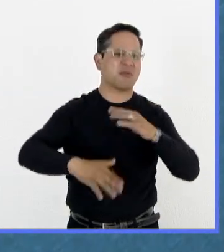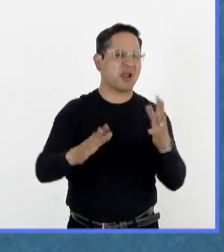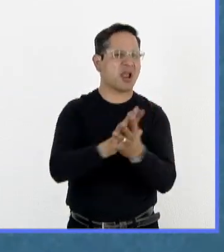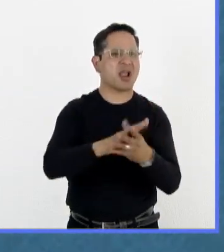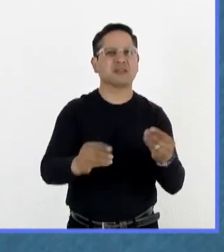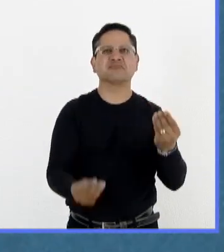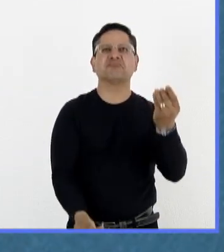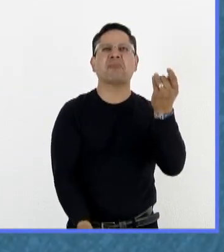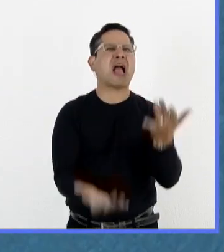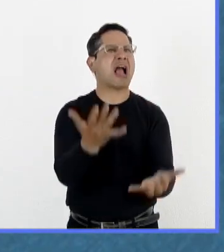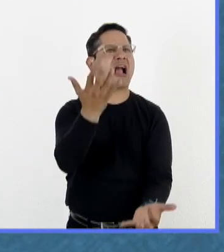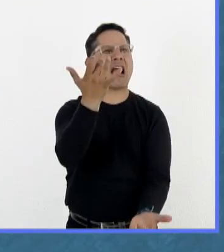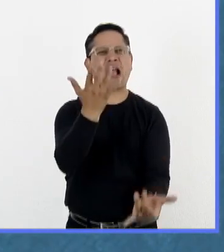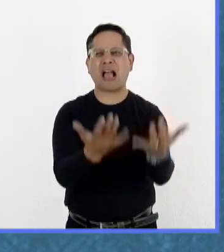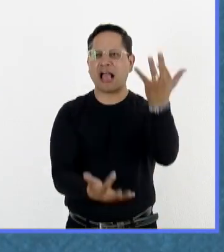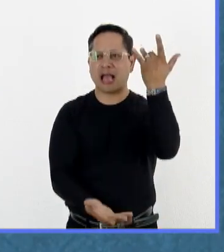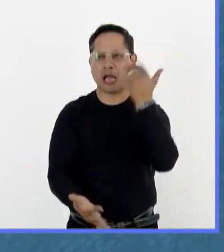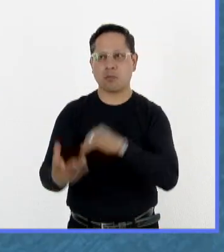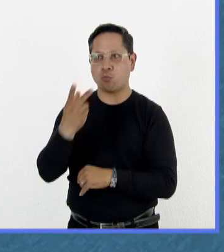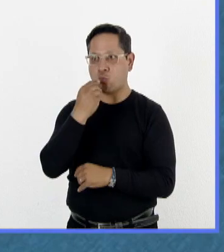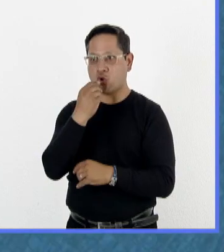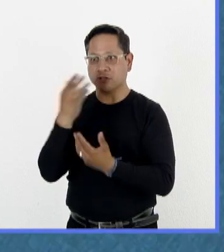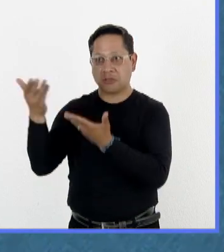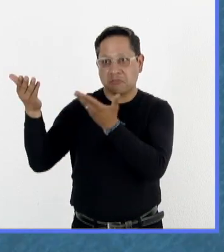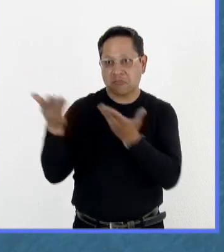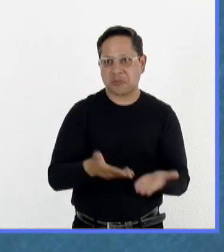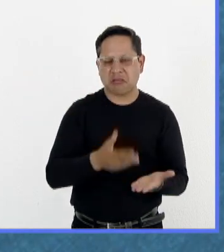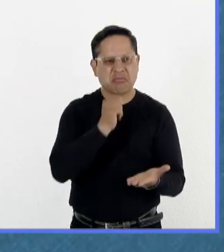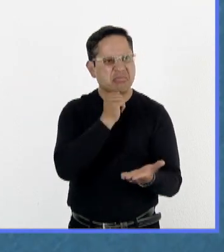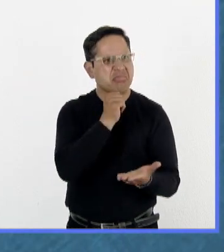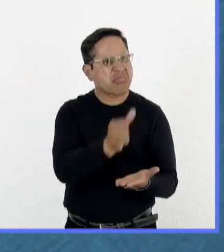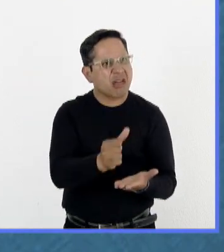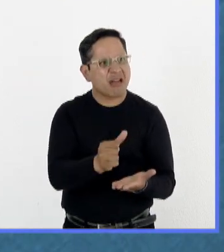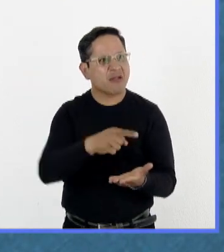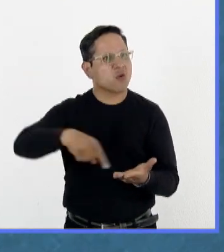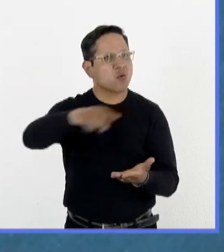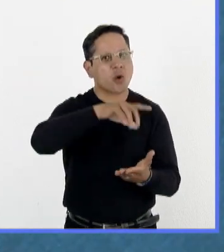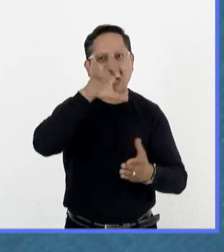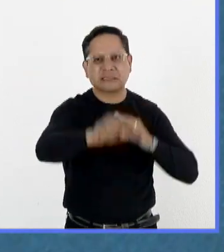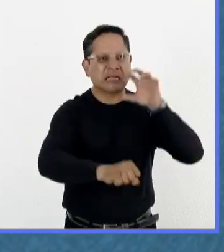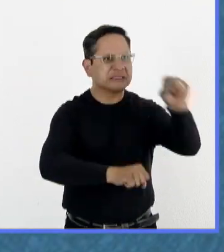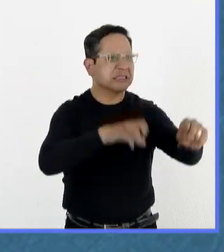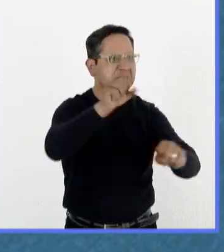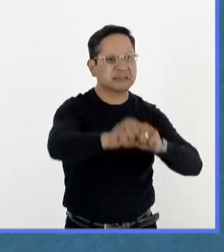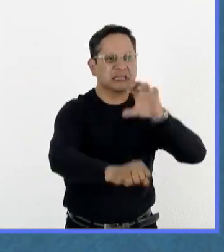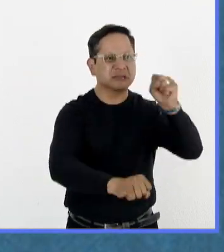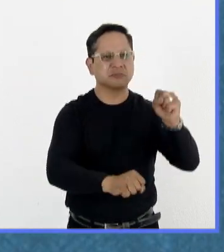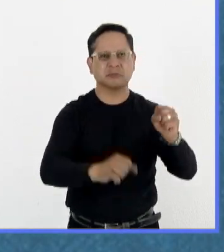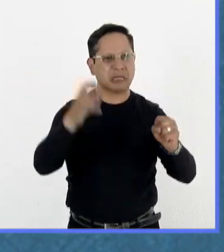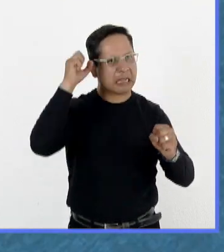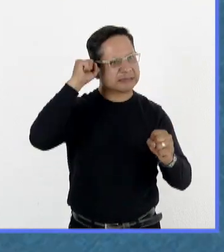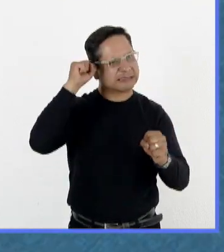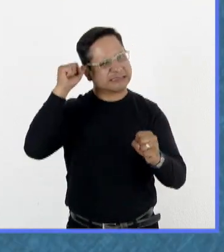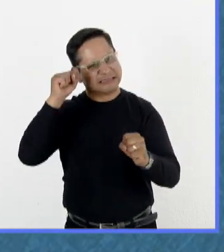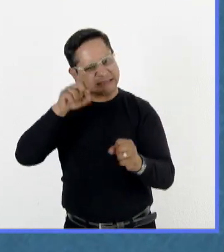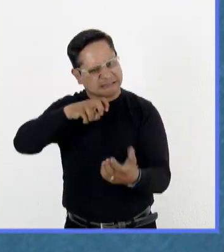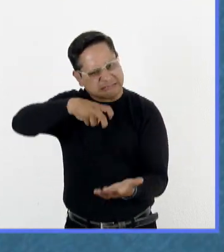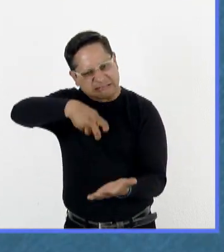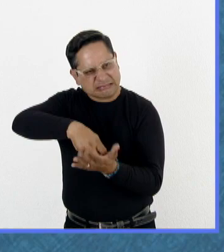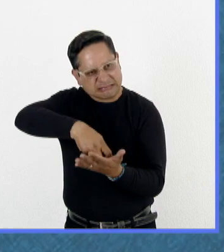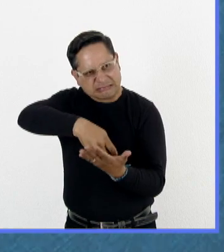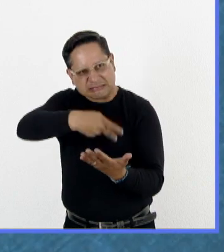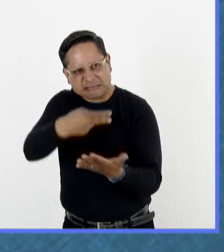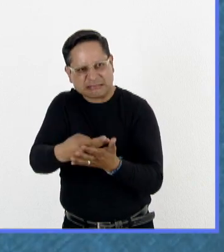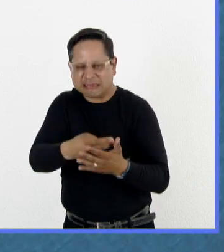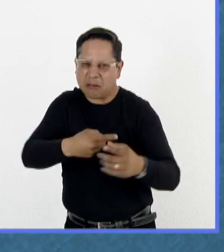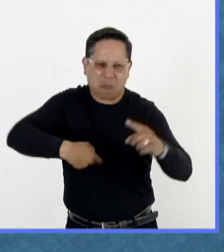que quemar esta casa antes de que lleguen los agentes, que no encuentren nada ni nadie a quien puedan agarrar de los pelos para arrodillarlo y